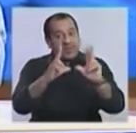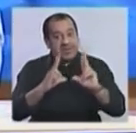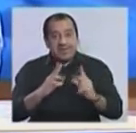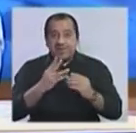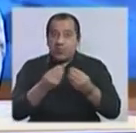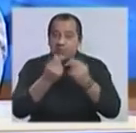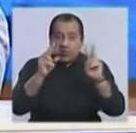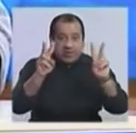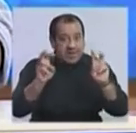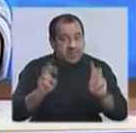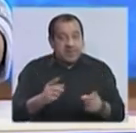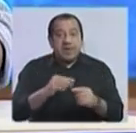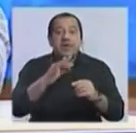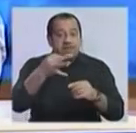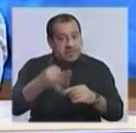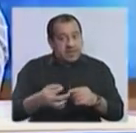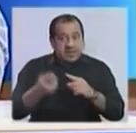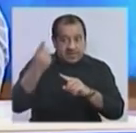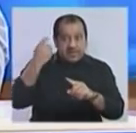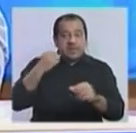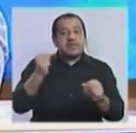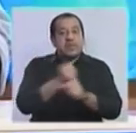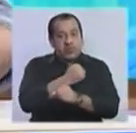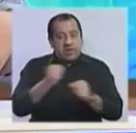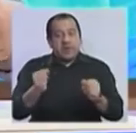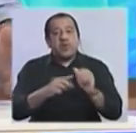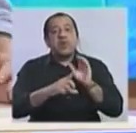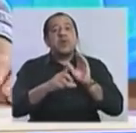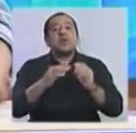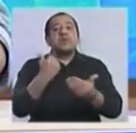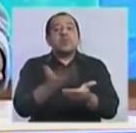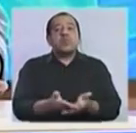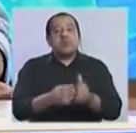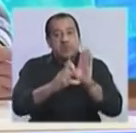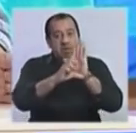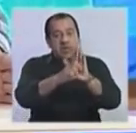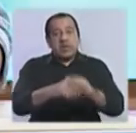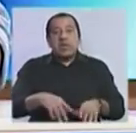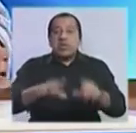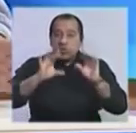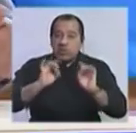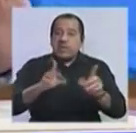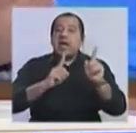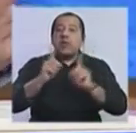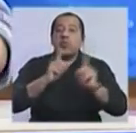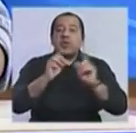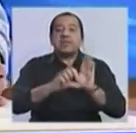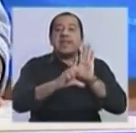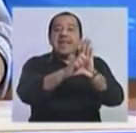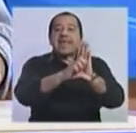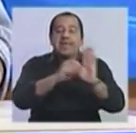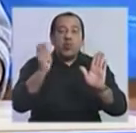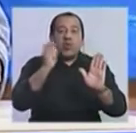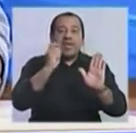Es cierto que en el pasado se aprobaron, se propusieron varias y salieron solo algunas leyes de urgente